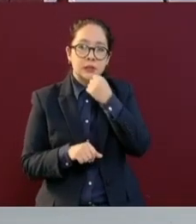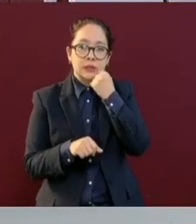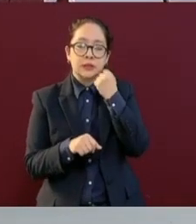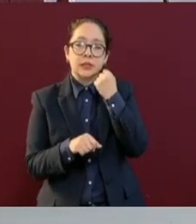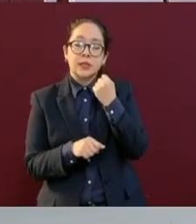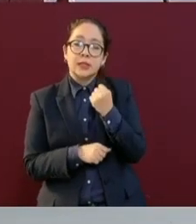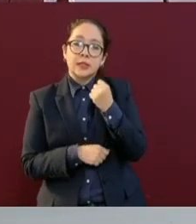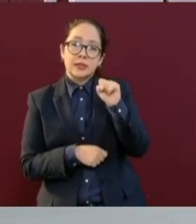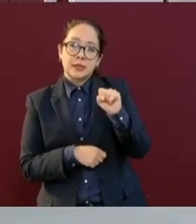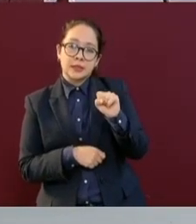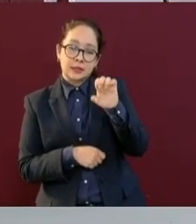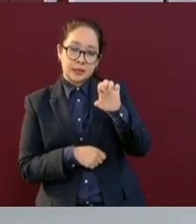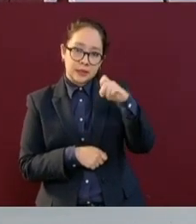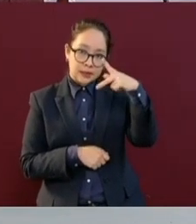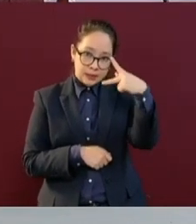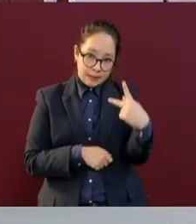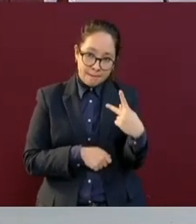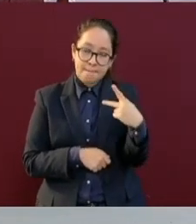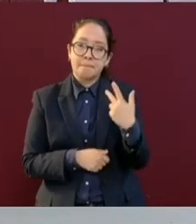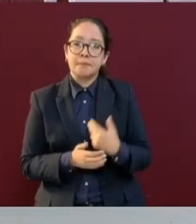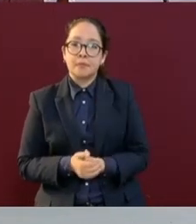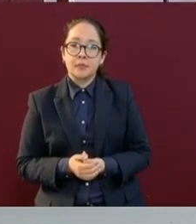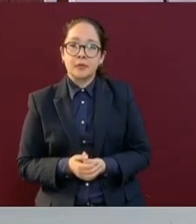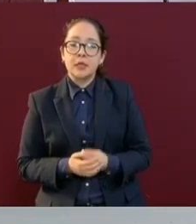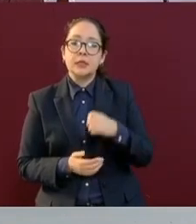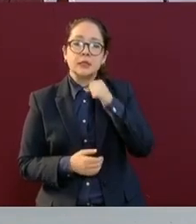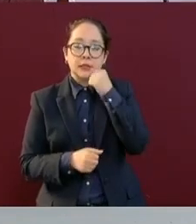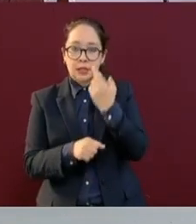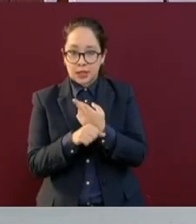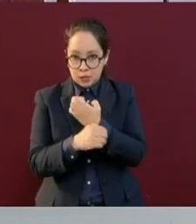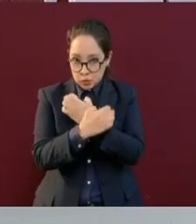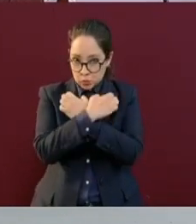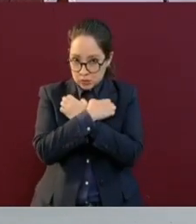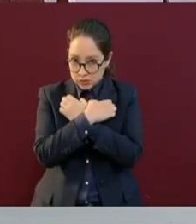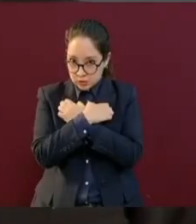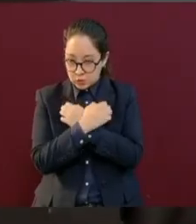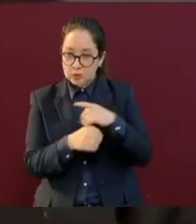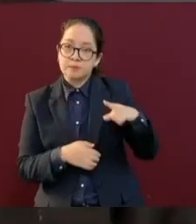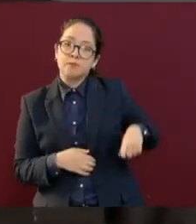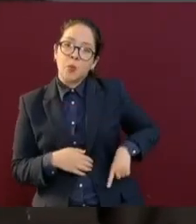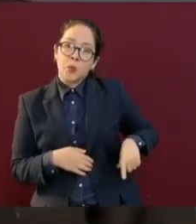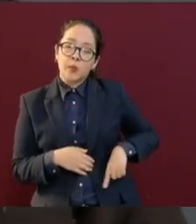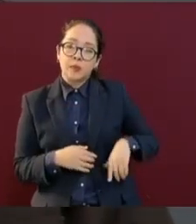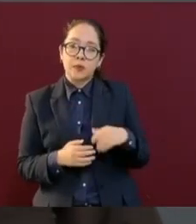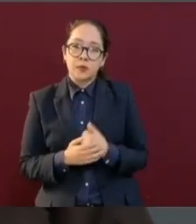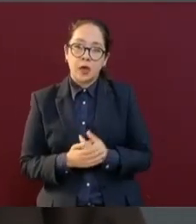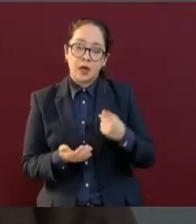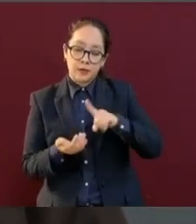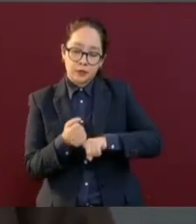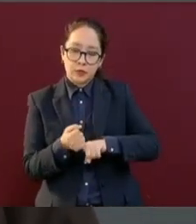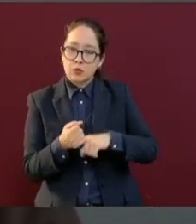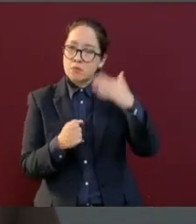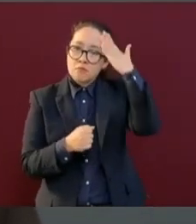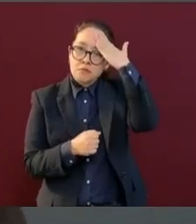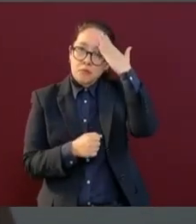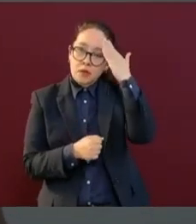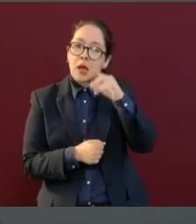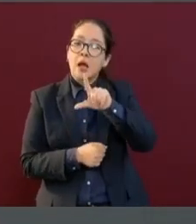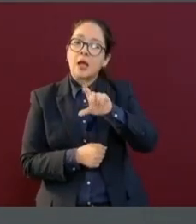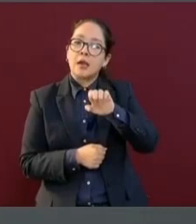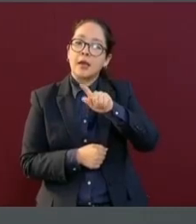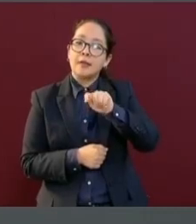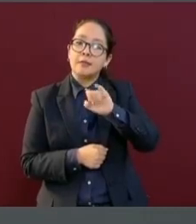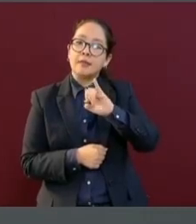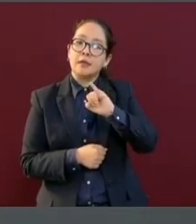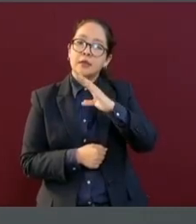Pública y de manera especial el programa que coordina Leticia Ánimas. Estamos hablando de